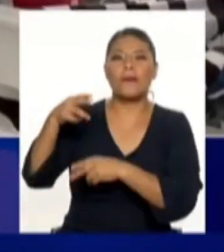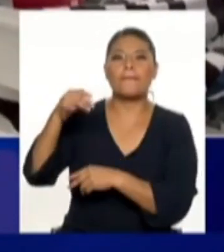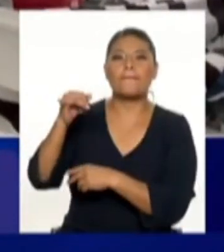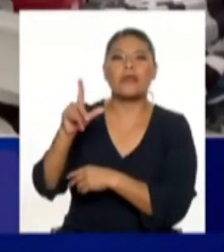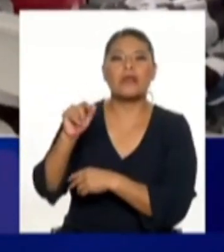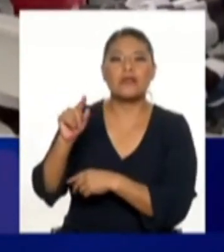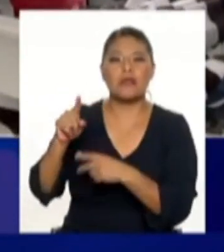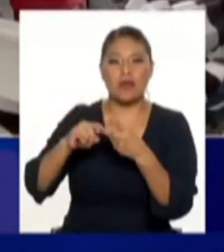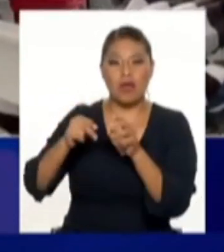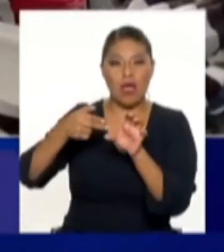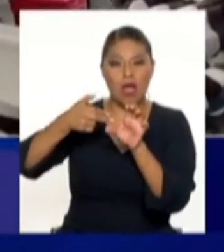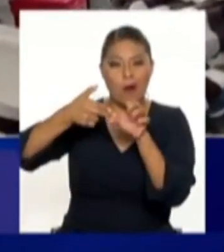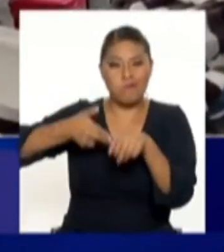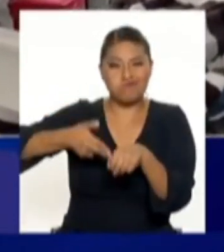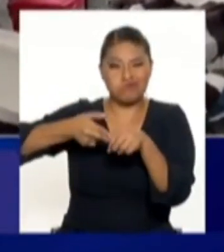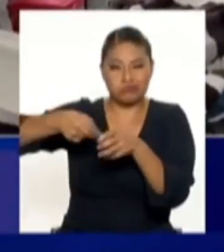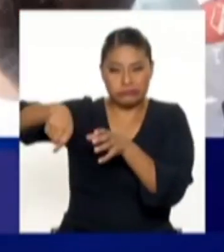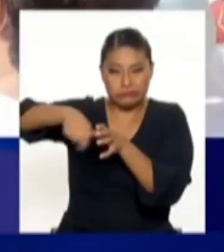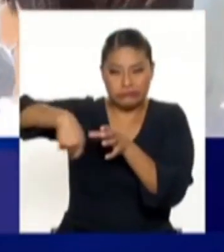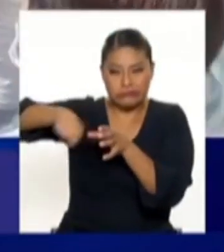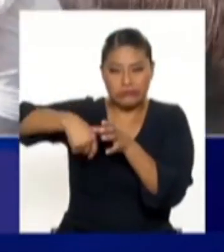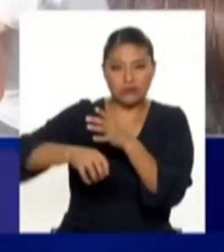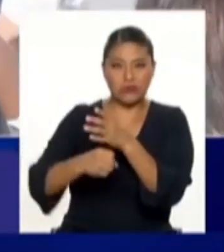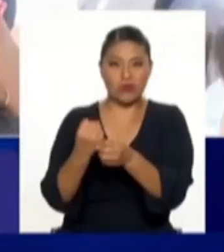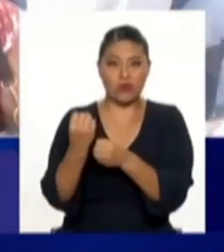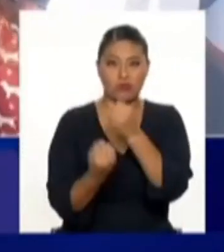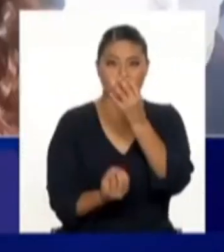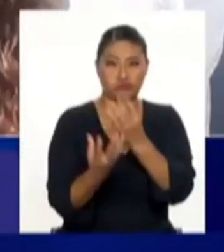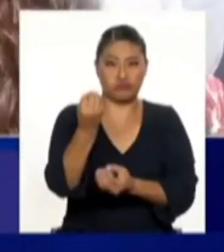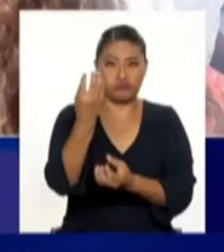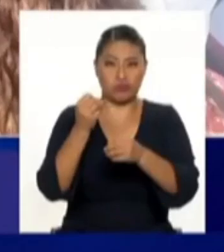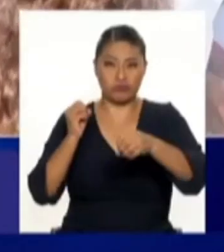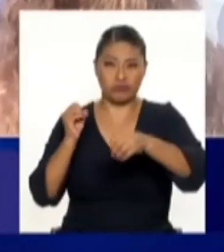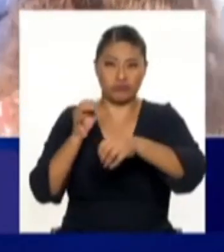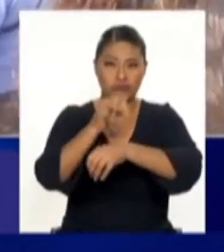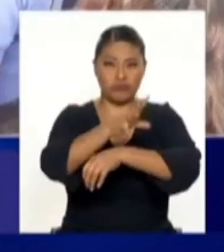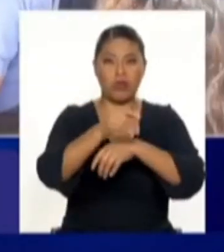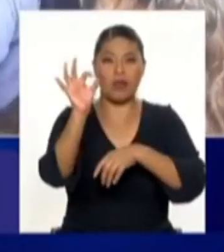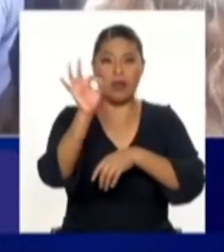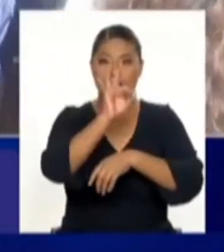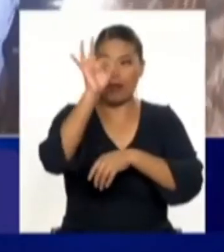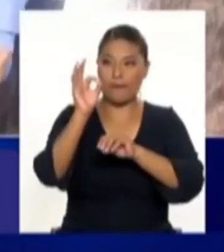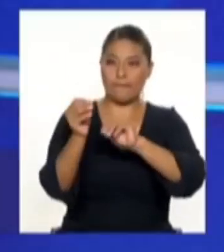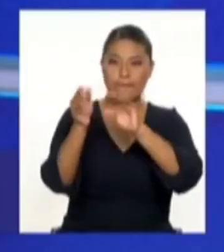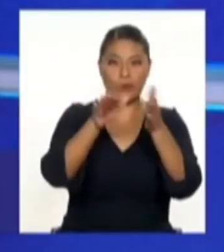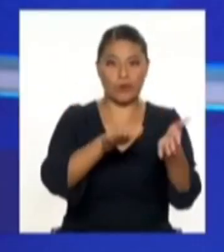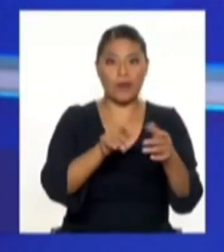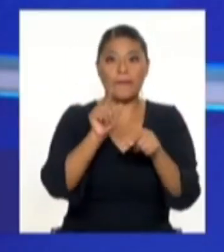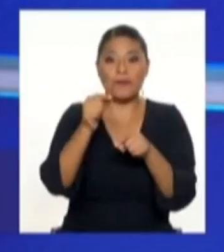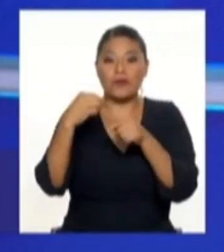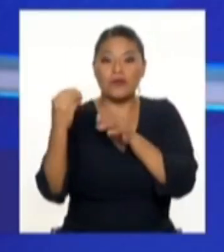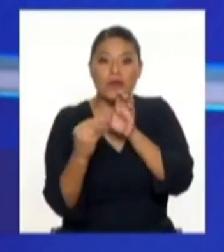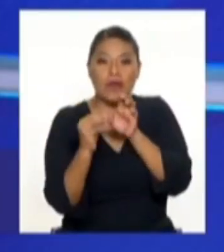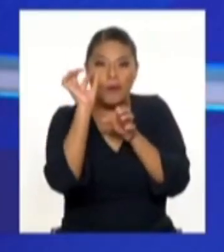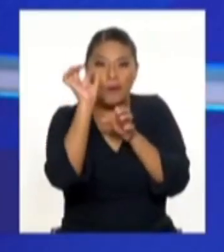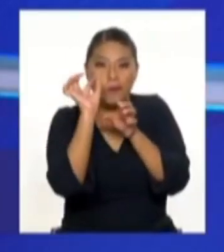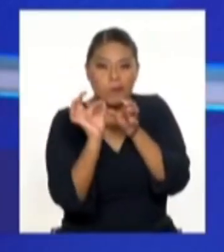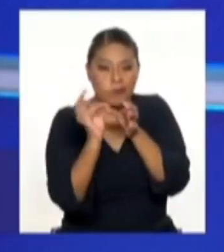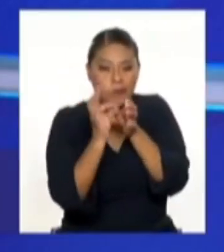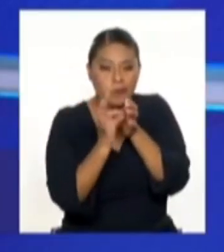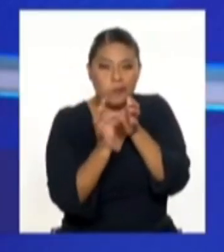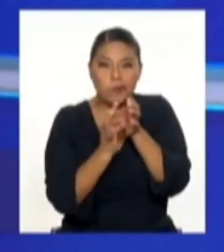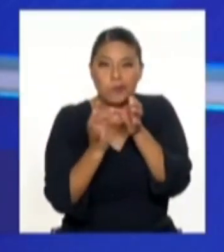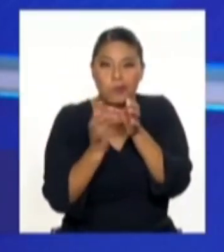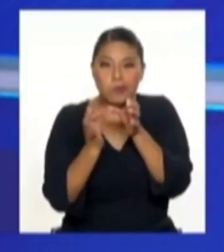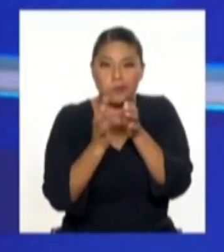combinado con petróleo, y eso se pulveriza y mata al mosquito volador. Sin embargo, ya hay huevitos que se quedan y de repente en